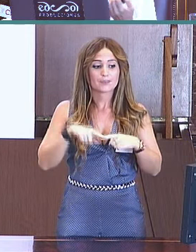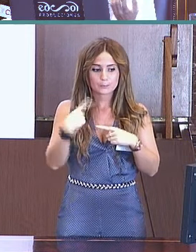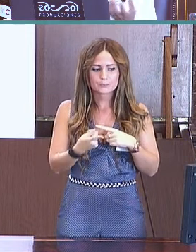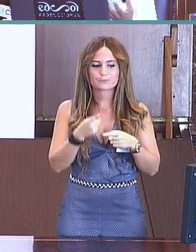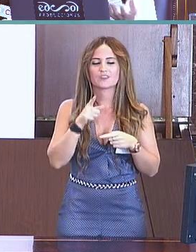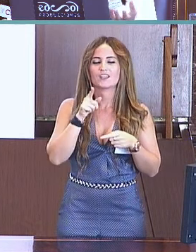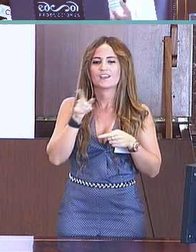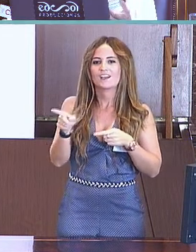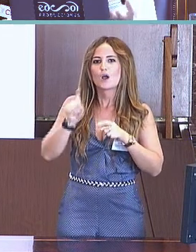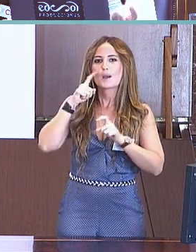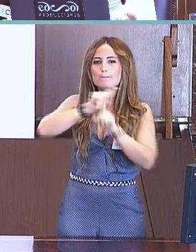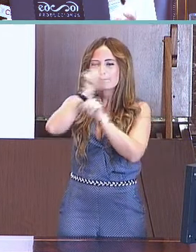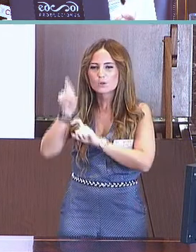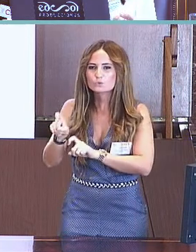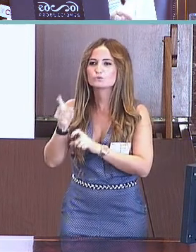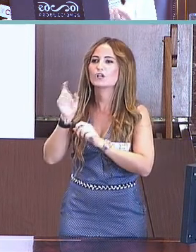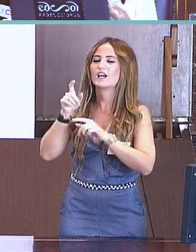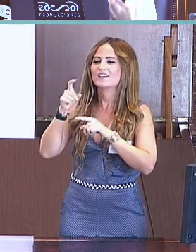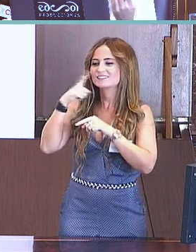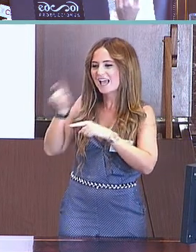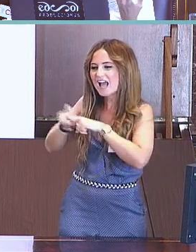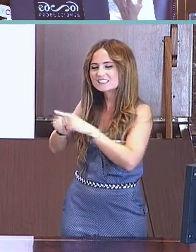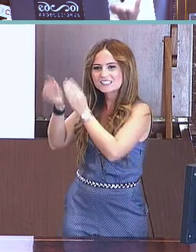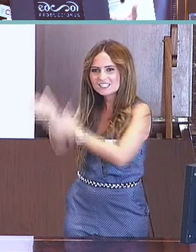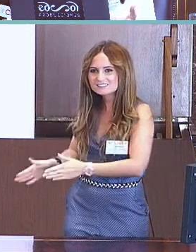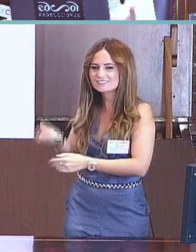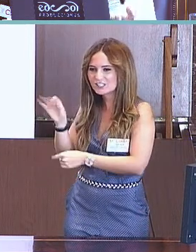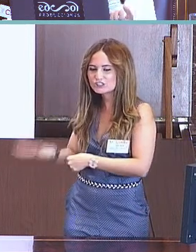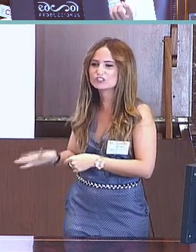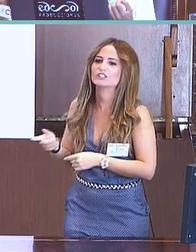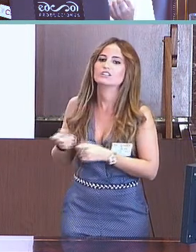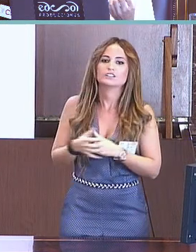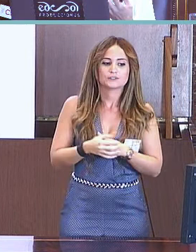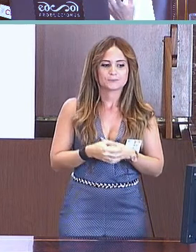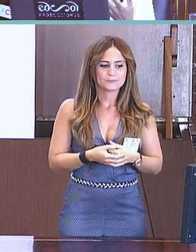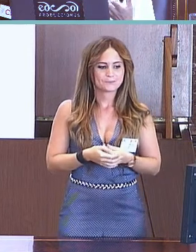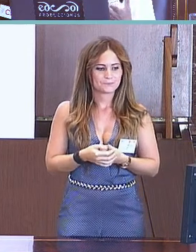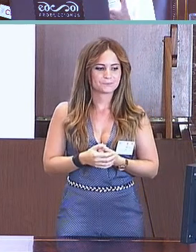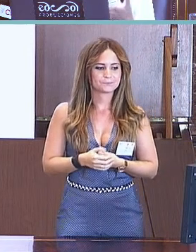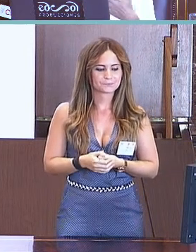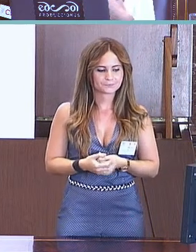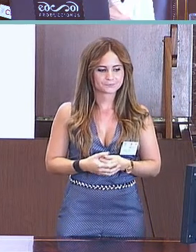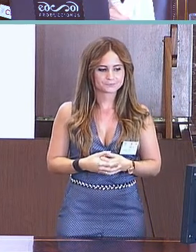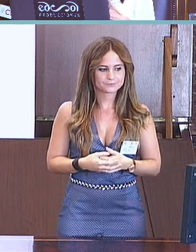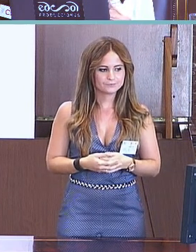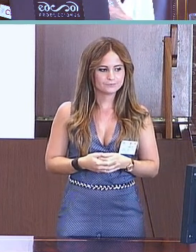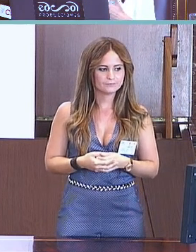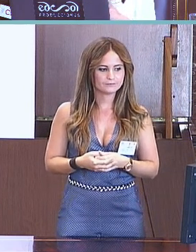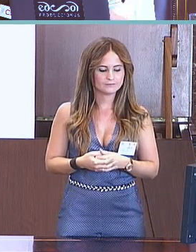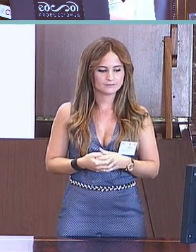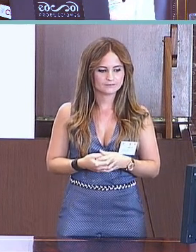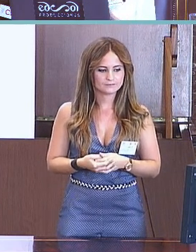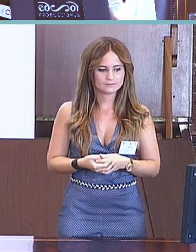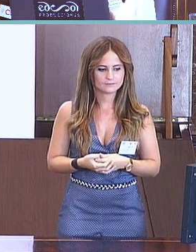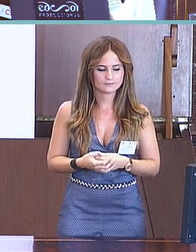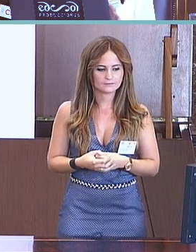Y resuelve todas las dudas que las familias plantean. También se les explica a las familias cómo completar